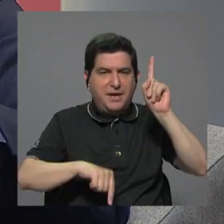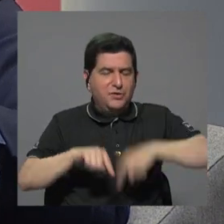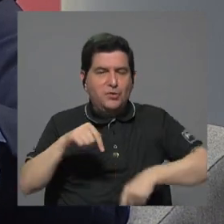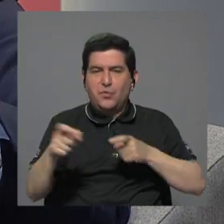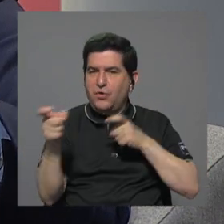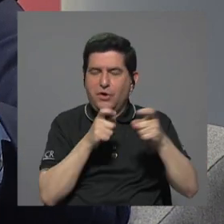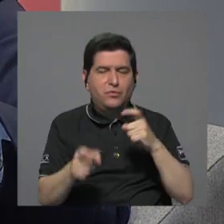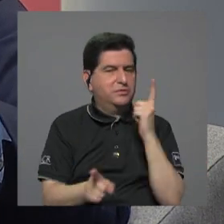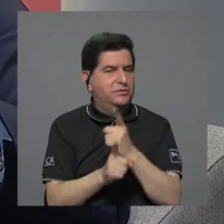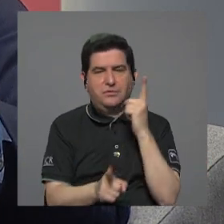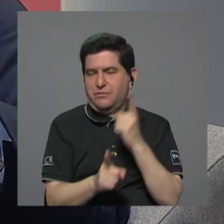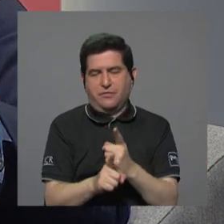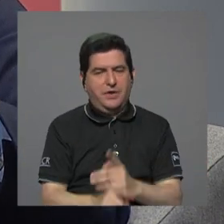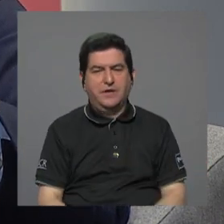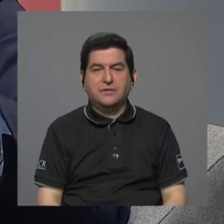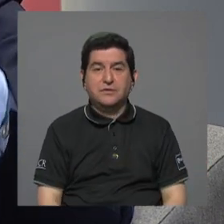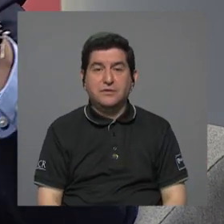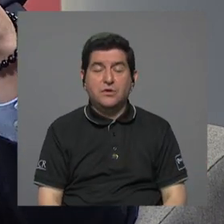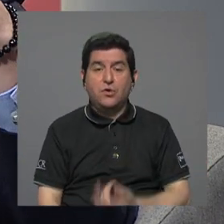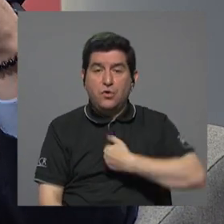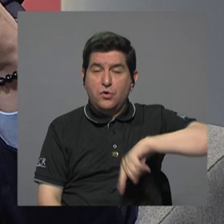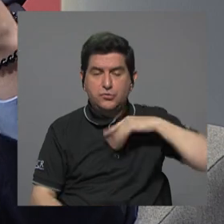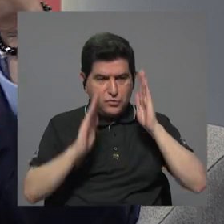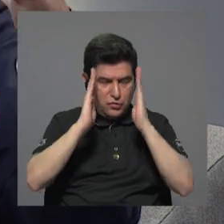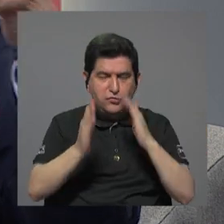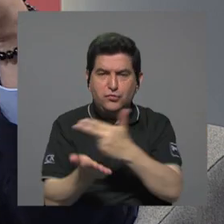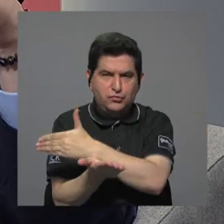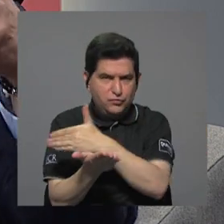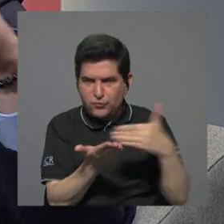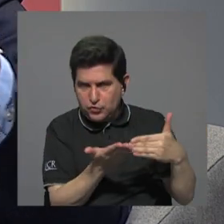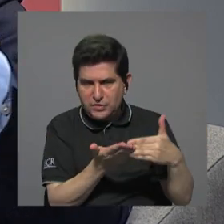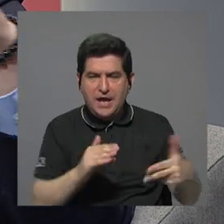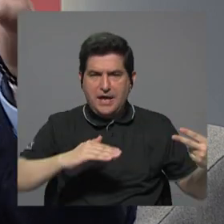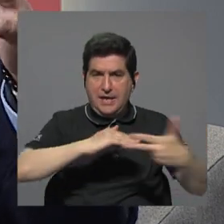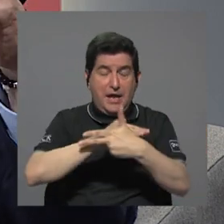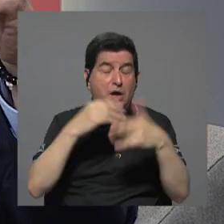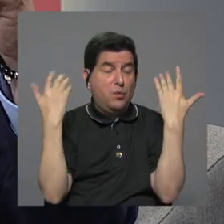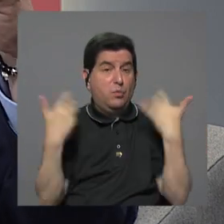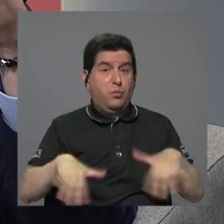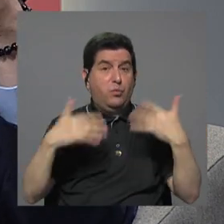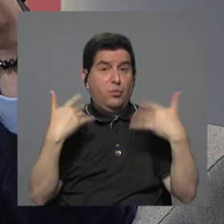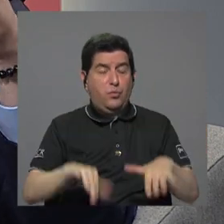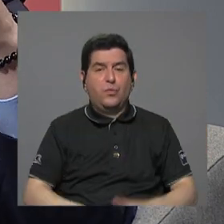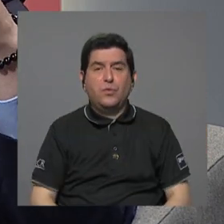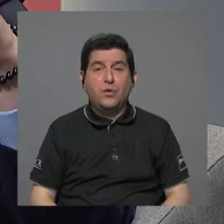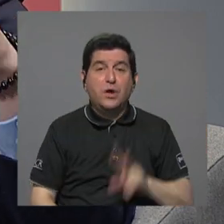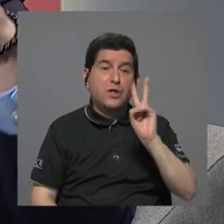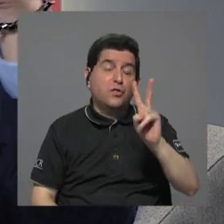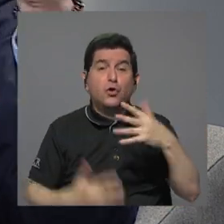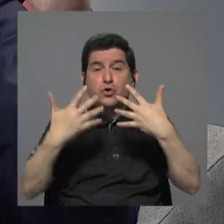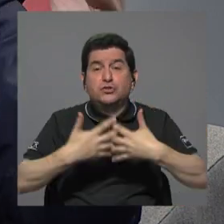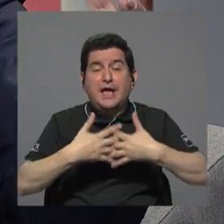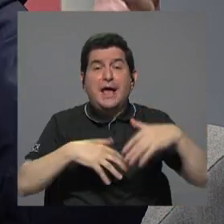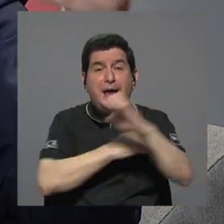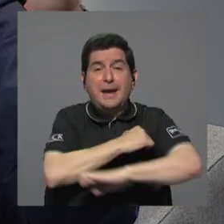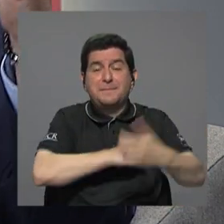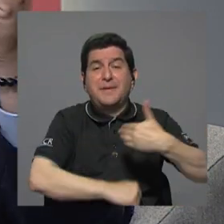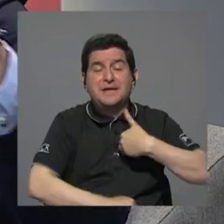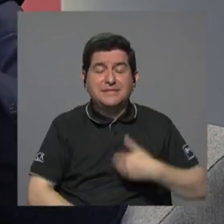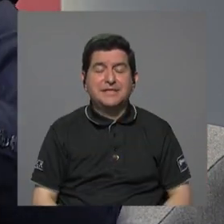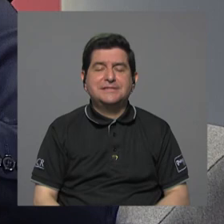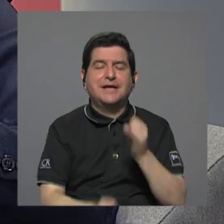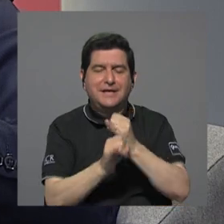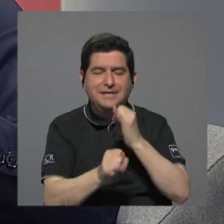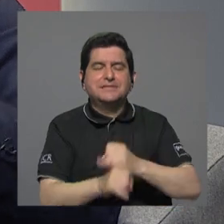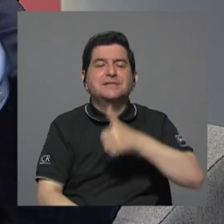correctamente nosotros hemos desatendido las fronteras de una manera y los puertos increíblemente son entes privados